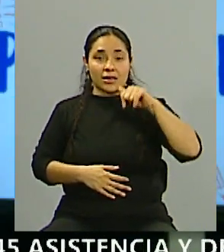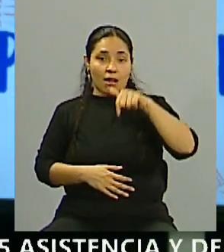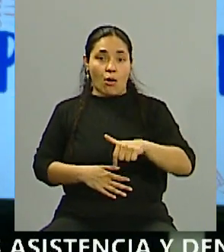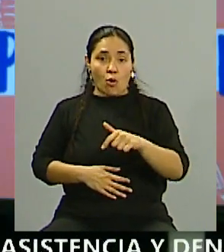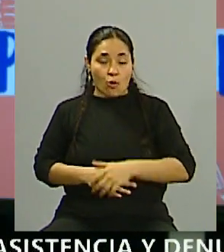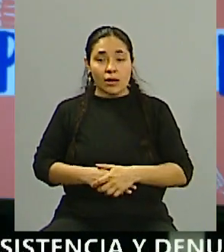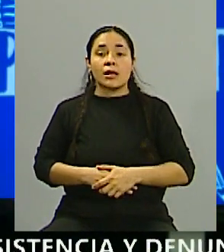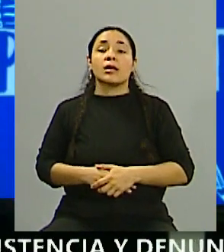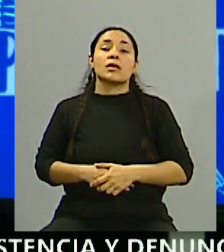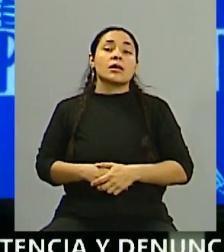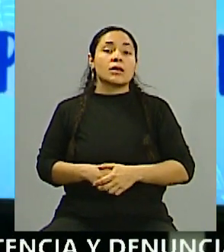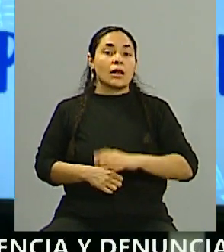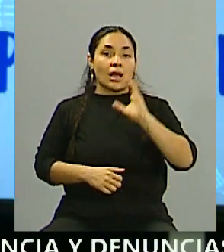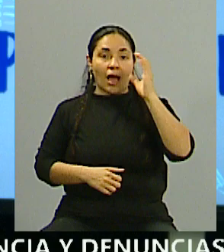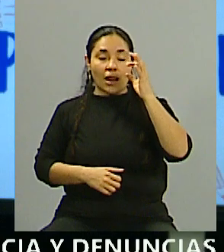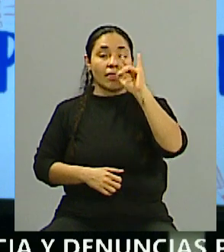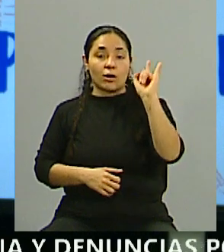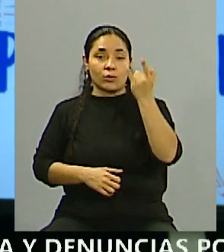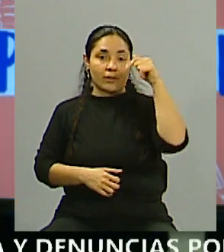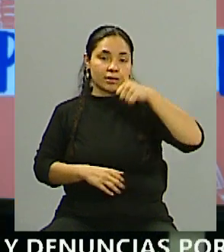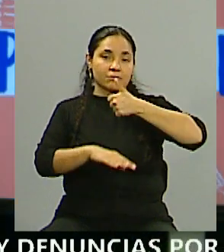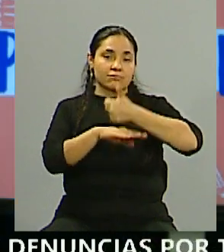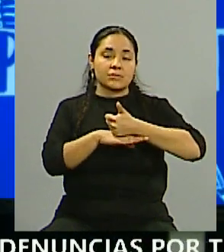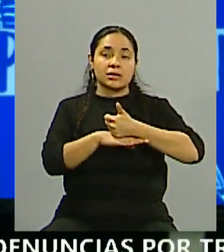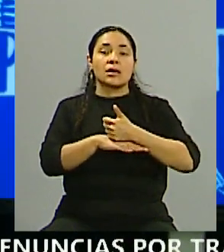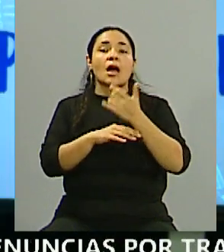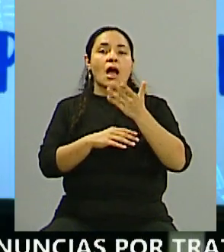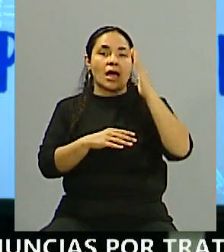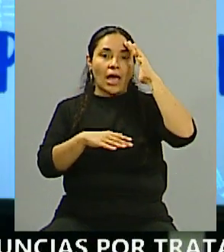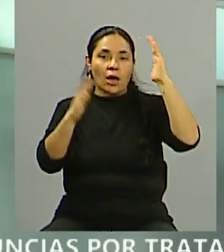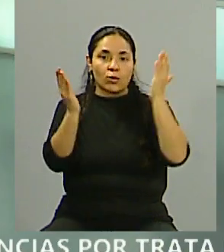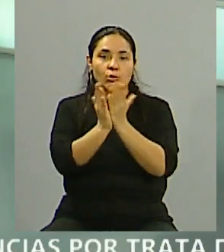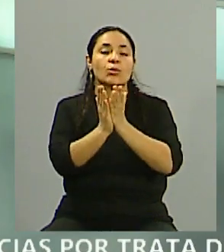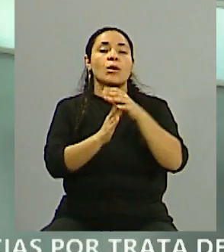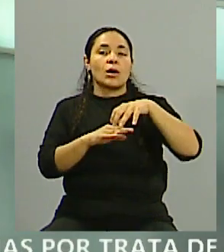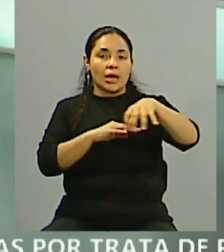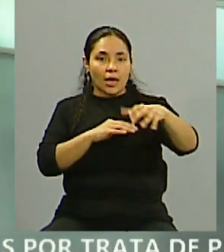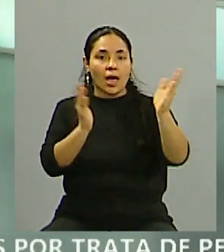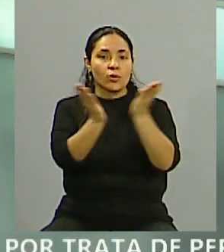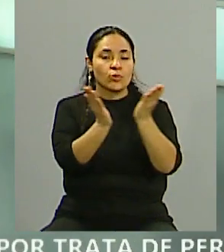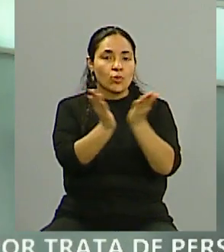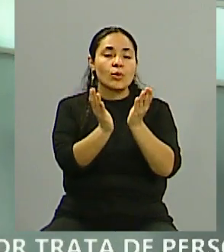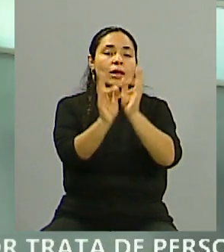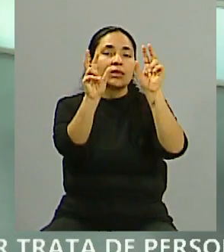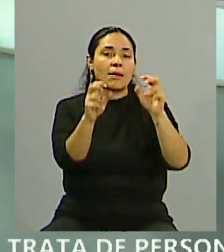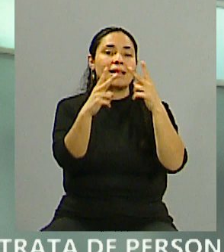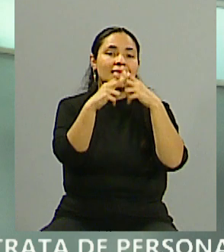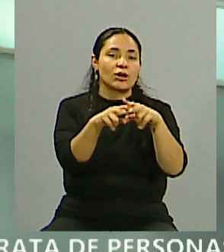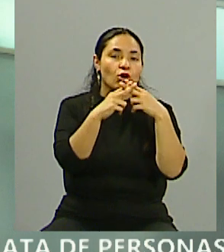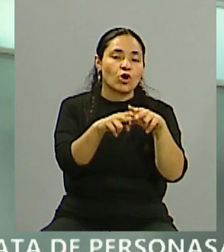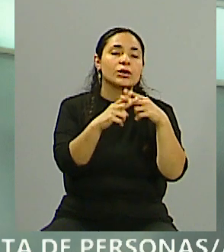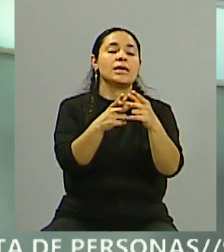tiene una... Estamos en un canal de la universidad, un espacio académico y de formación muy fuerte en tecnología, en inteligencia artificial,